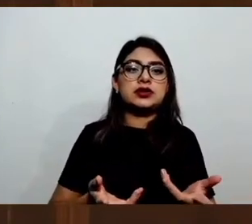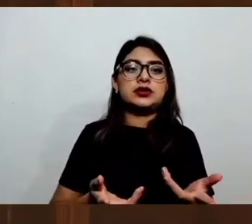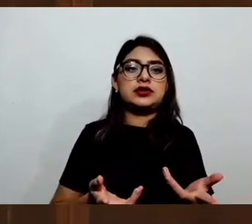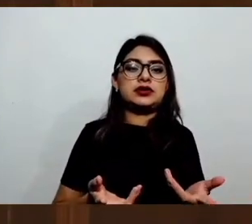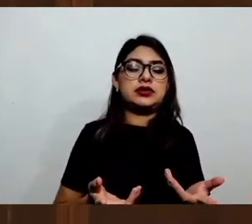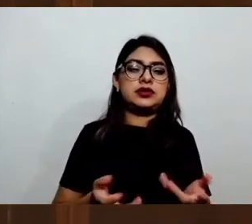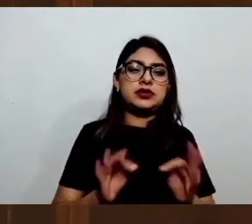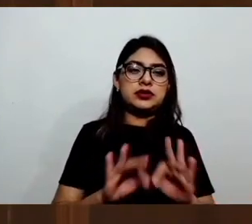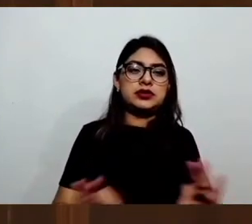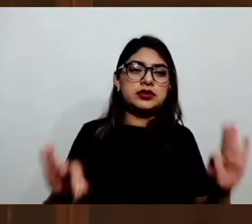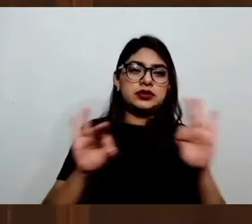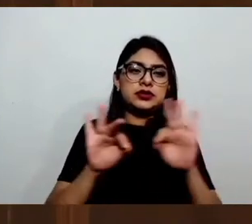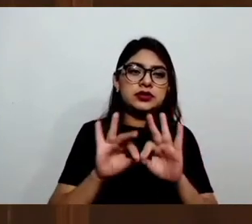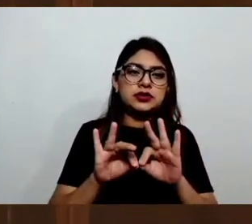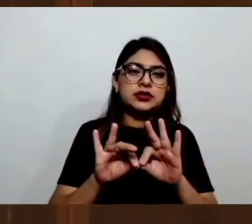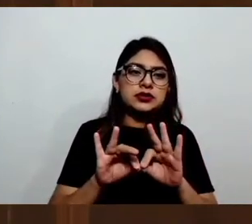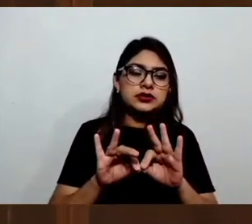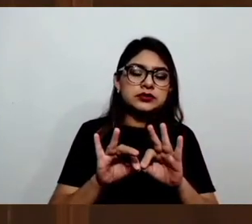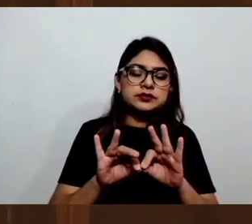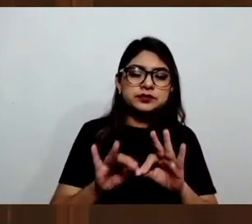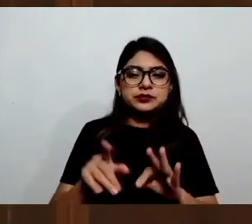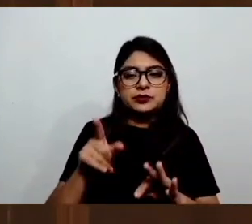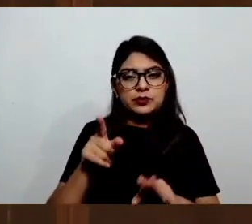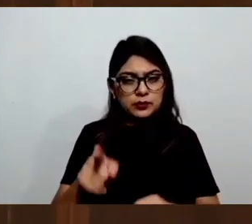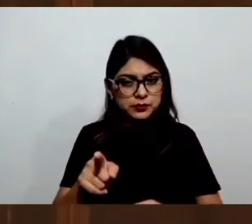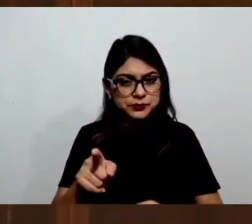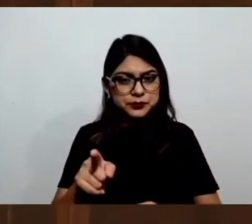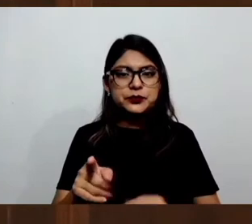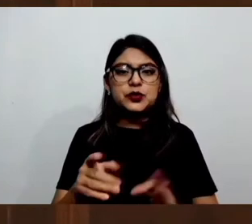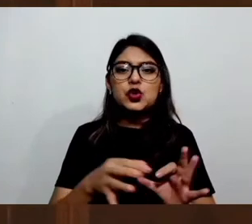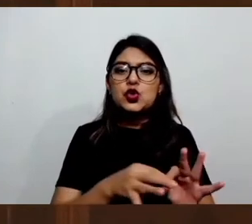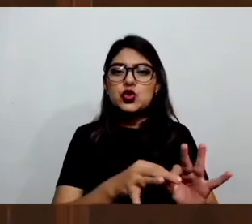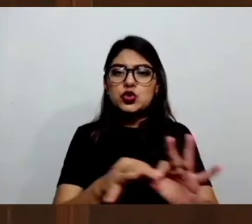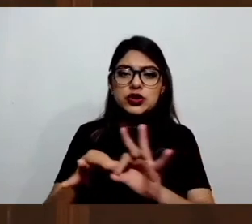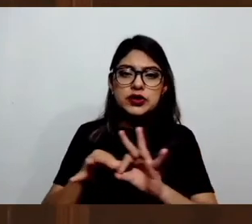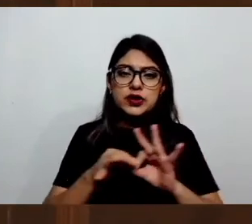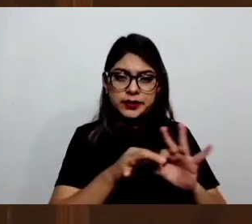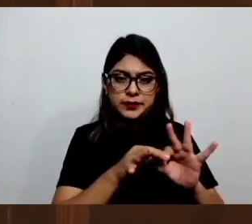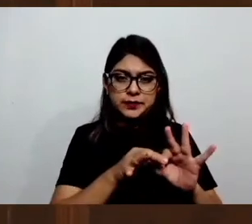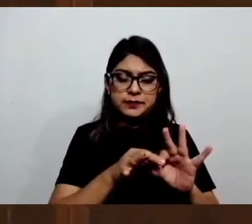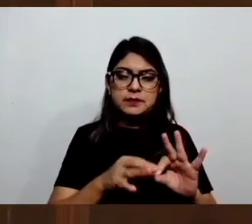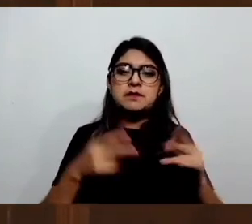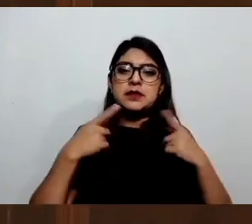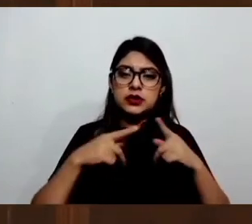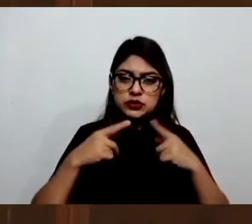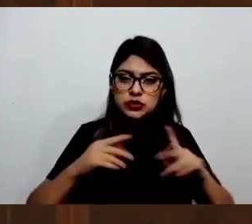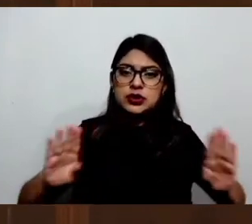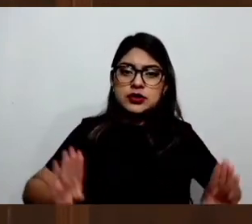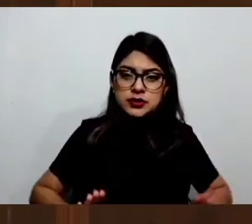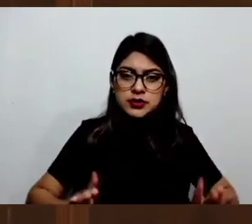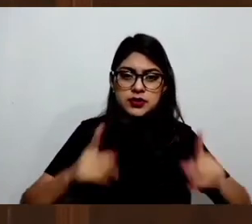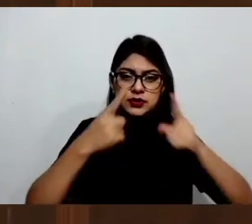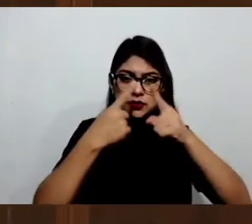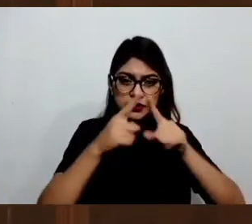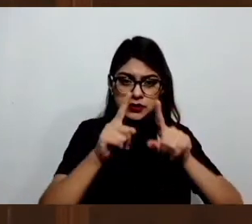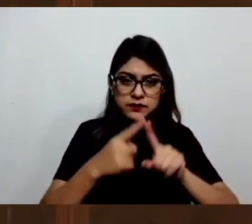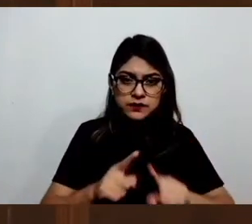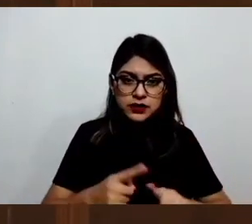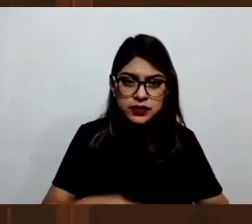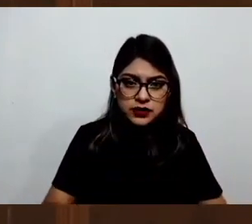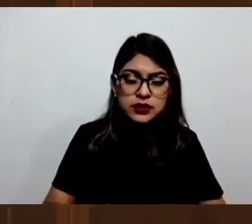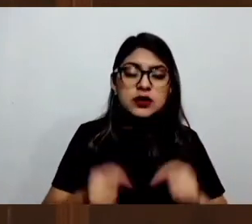de unidad en la diversidad. La unidad de este colegiado